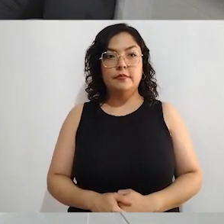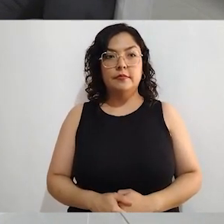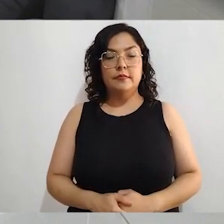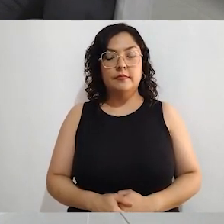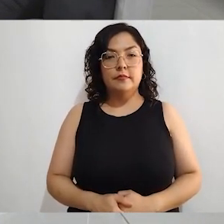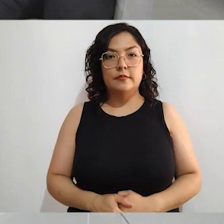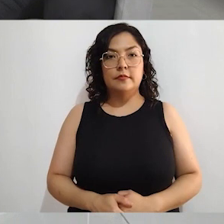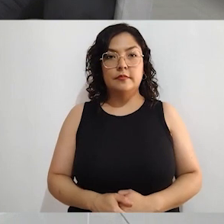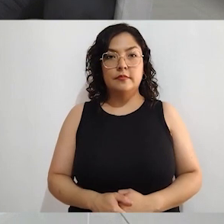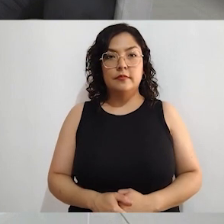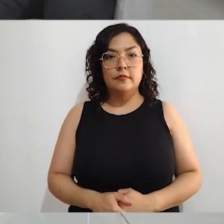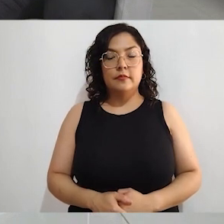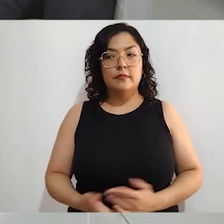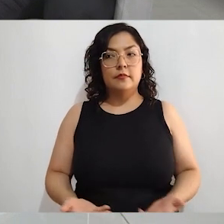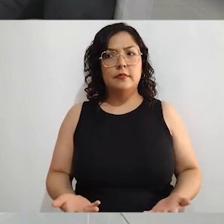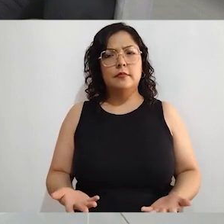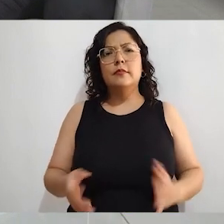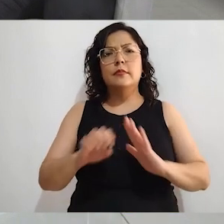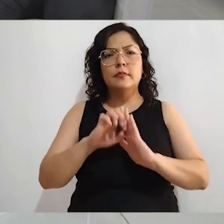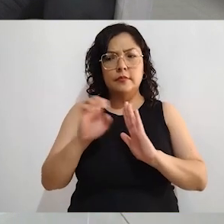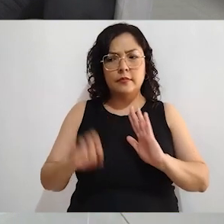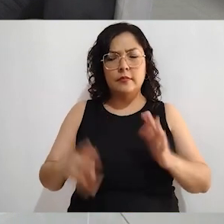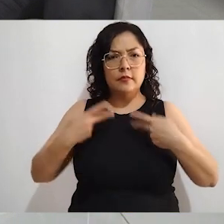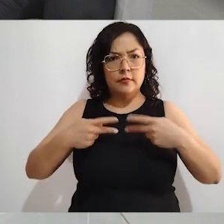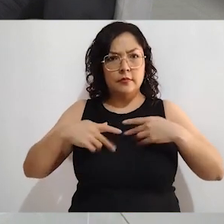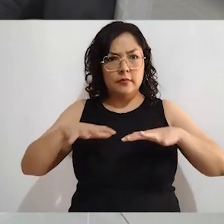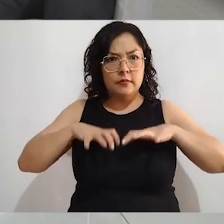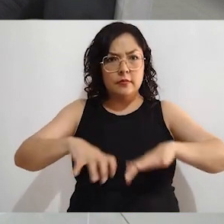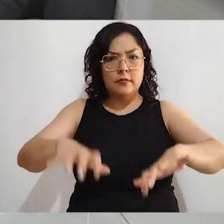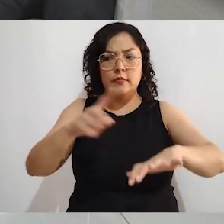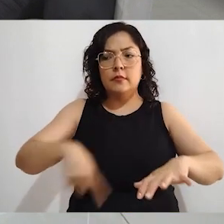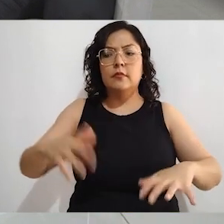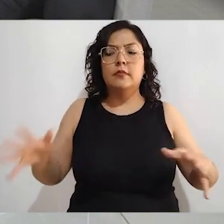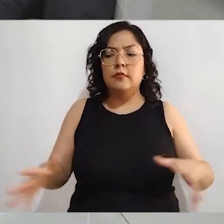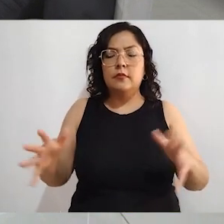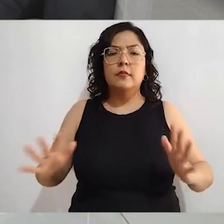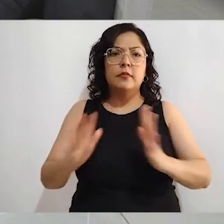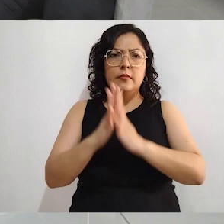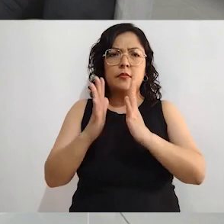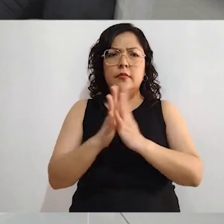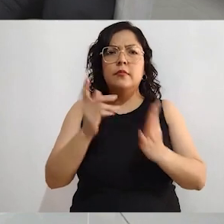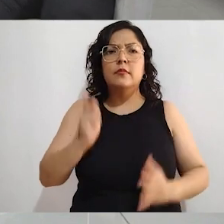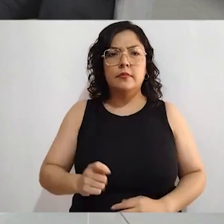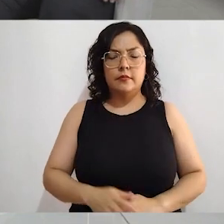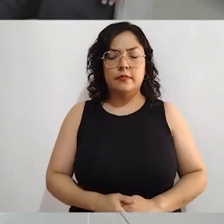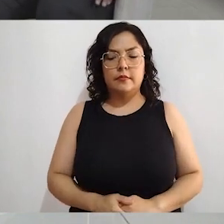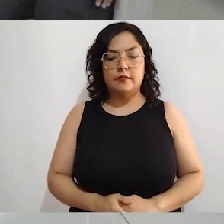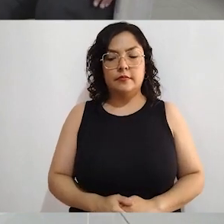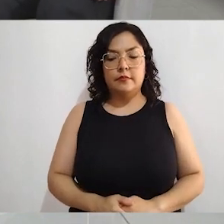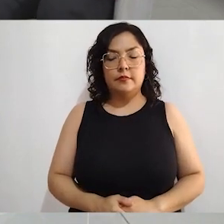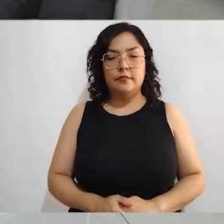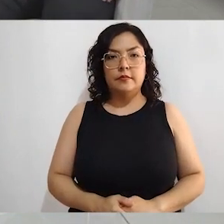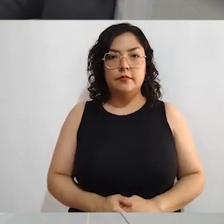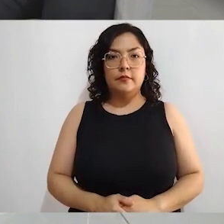¿Qué consiste en los programas de participación ciudadana que tiene el Instituto Nacional Electoral? Bueno, mira,